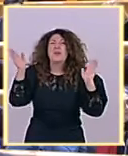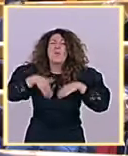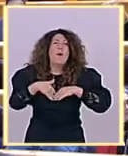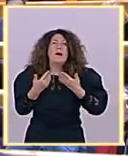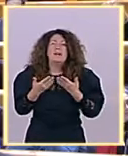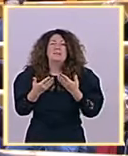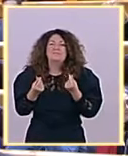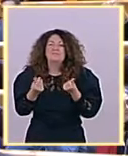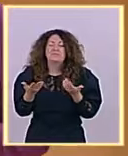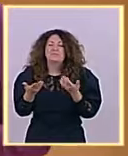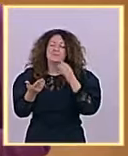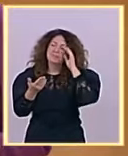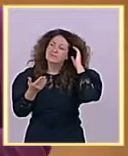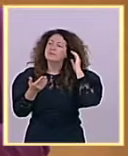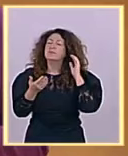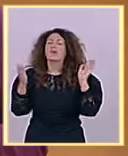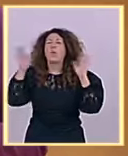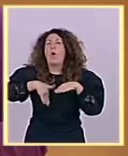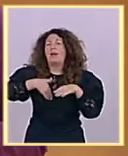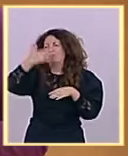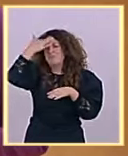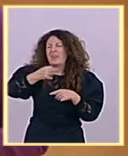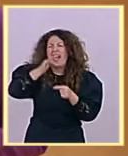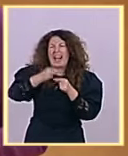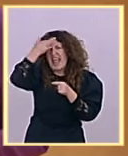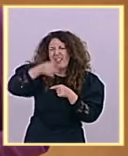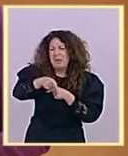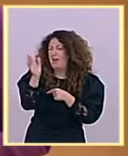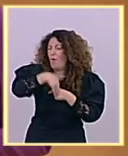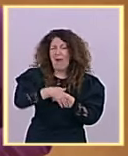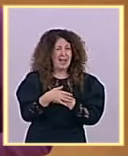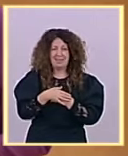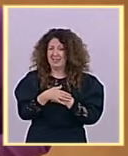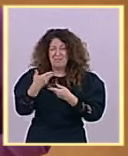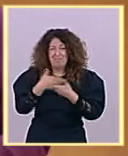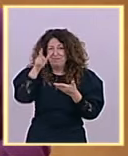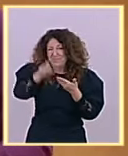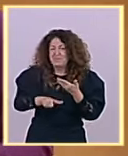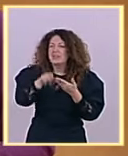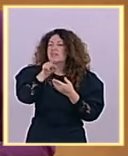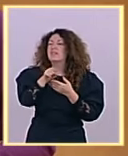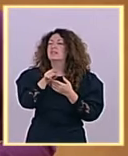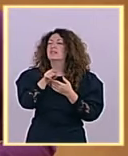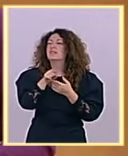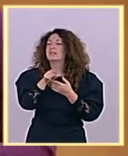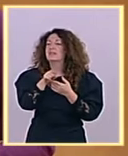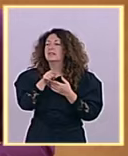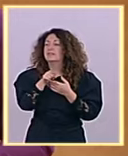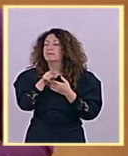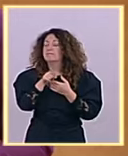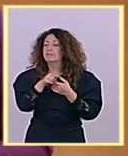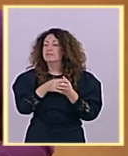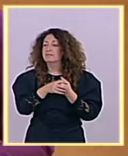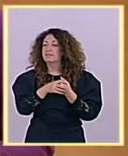señor Feijó que usted haya contrapuesto la moderación a la radicalidad porque usted